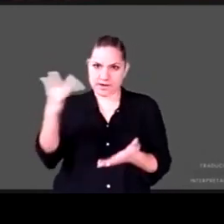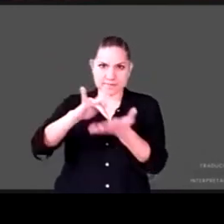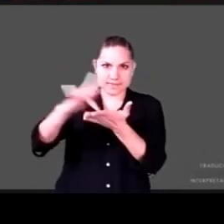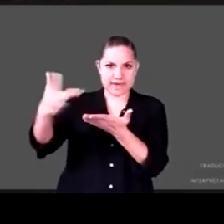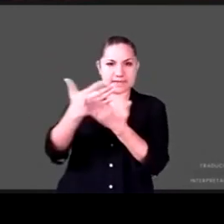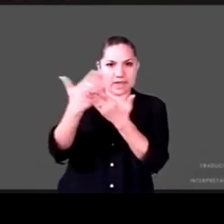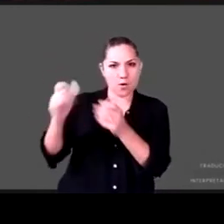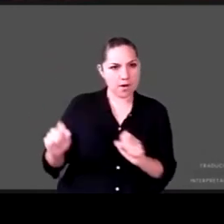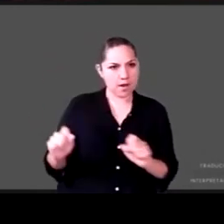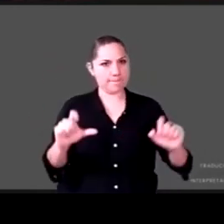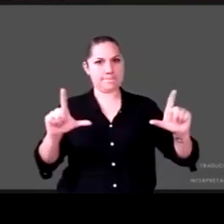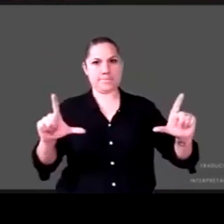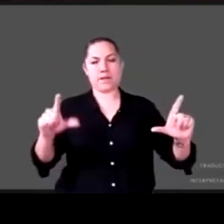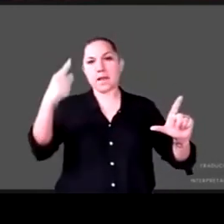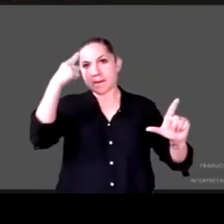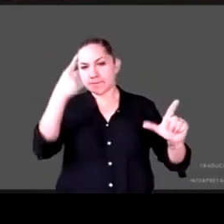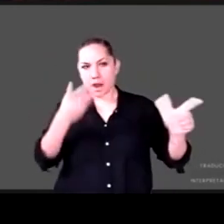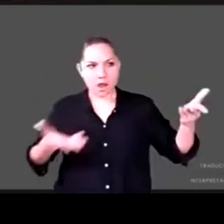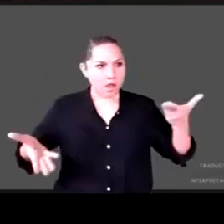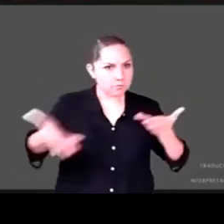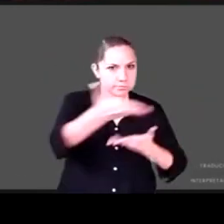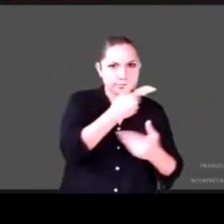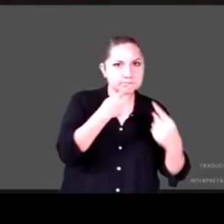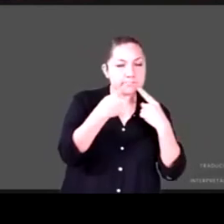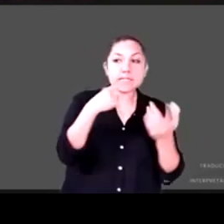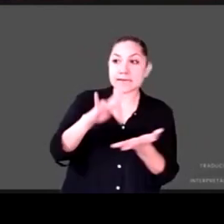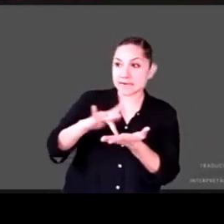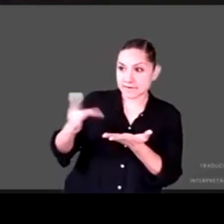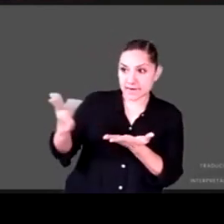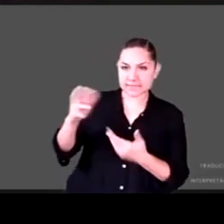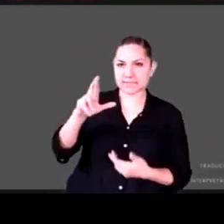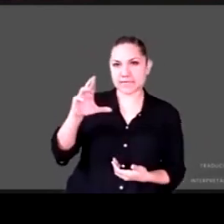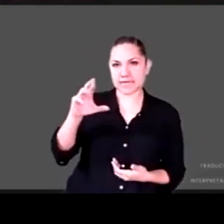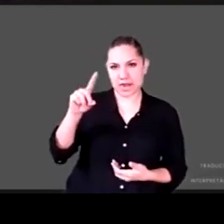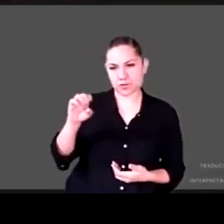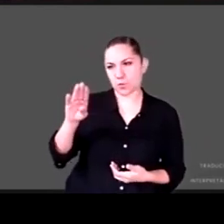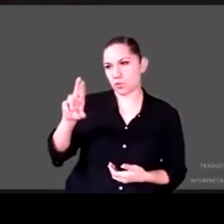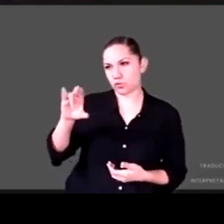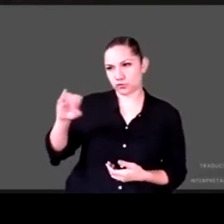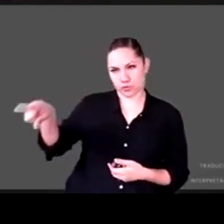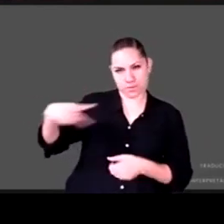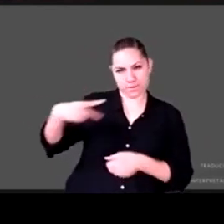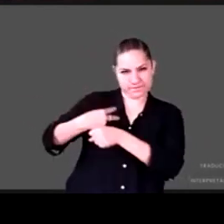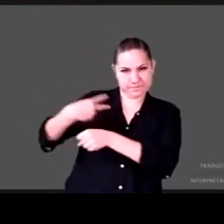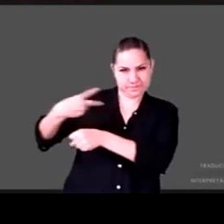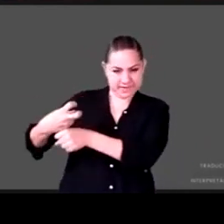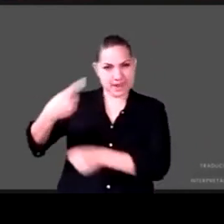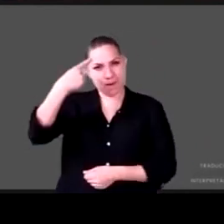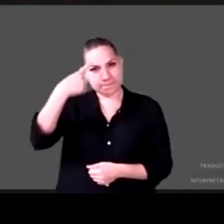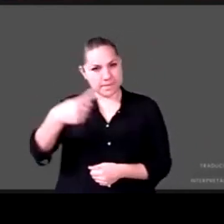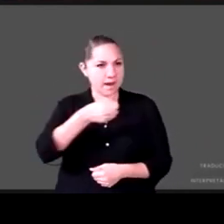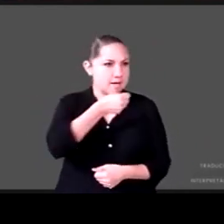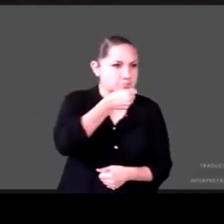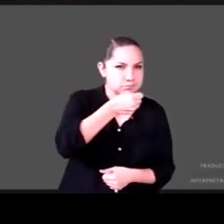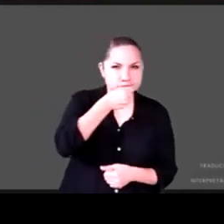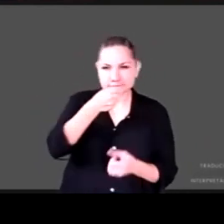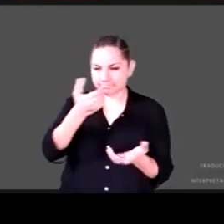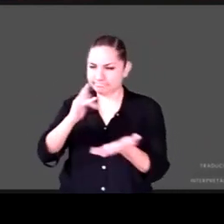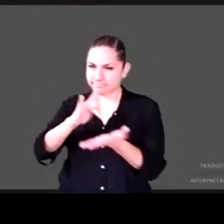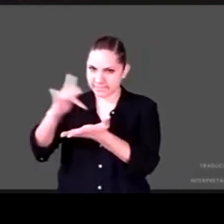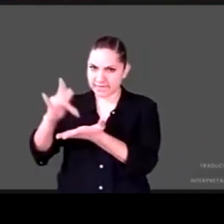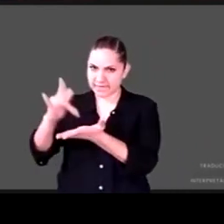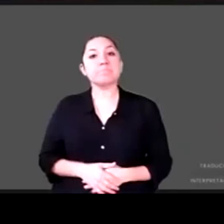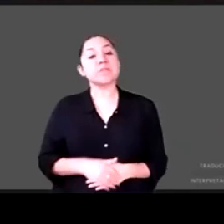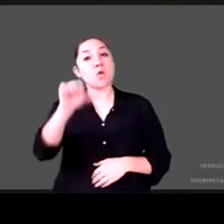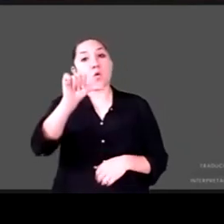cita, una cita amplia. Agradezco mucho a Ricardo, mucho en particular, que me haya invitado a este esfuerzo. Y, pues, hoy se encuentran con